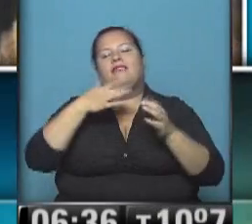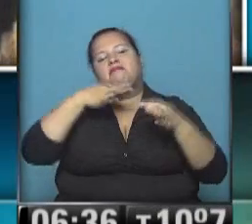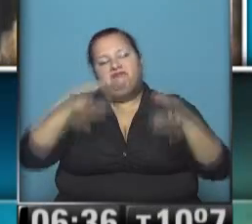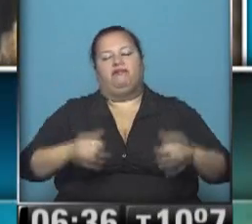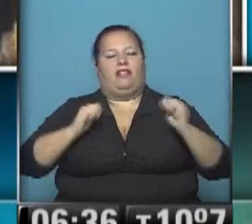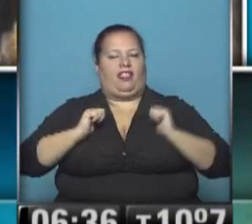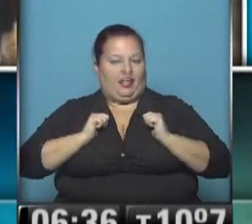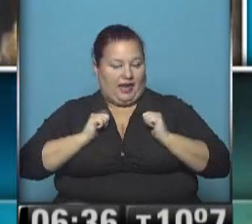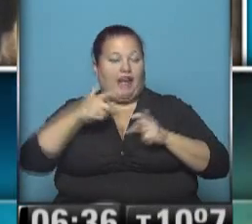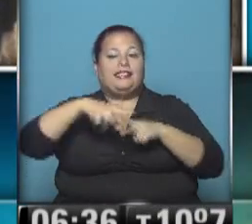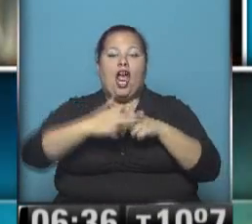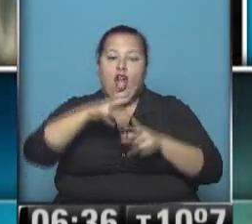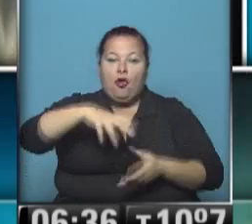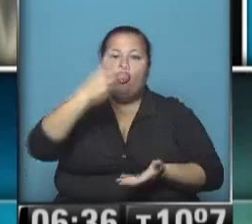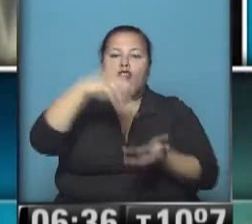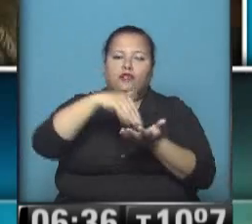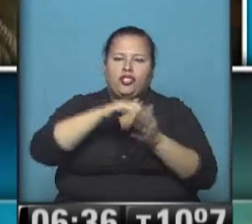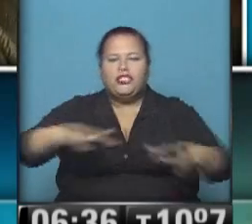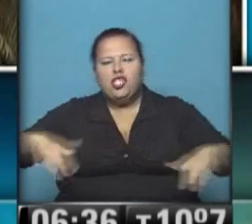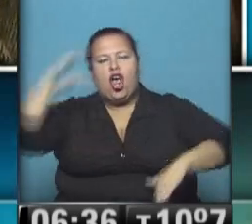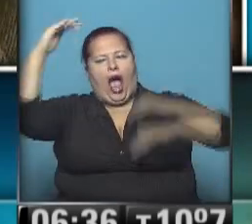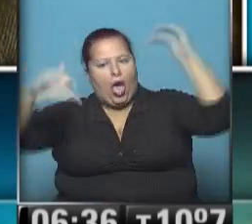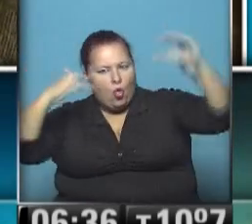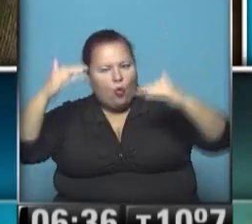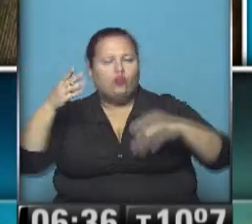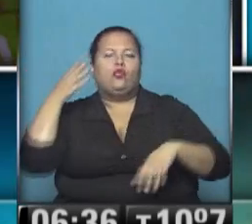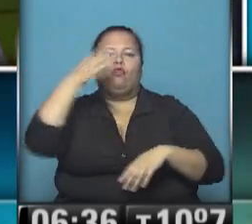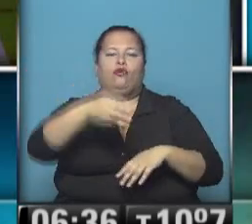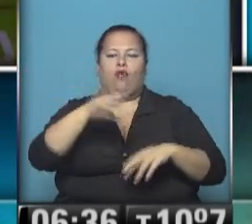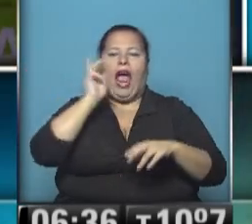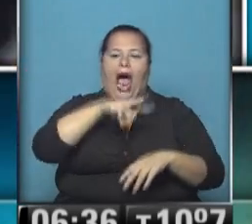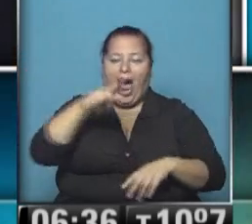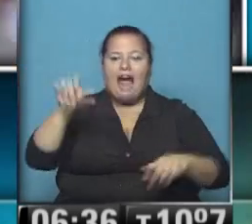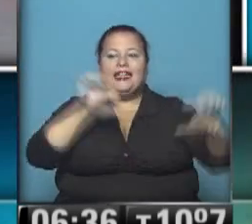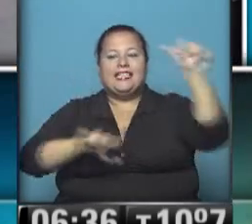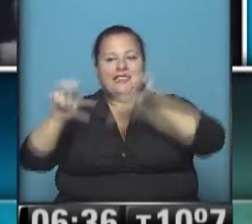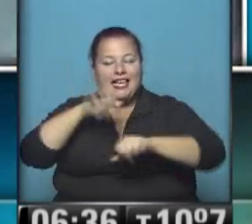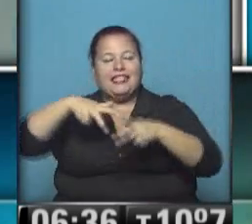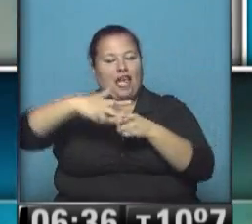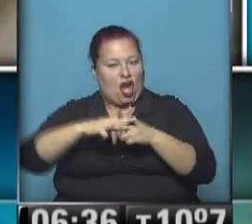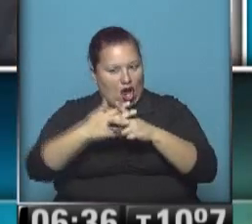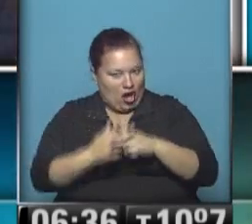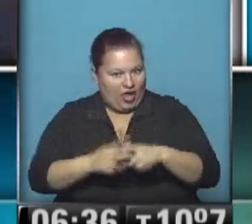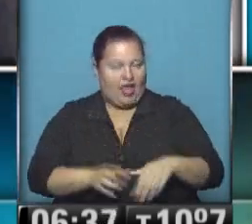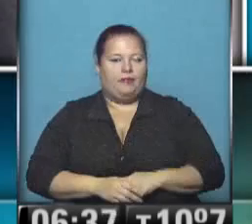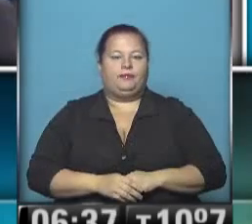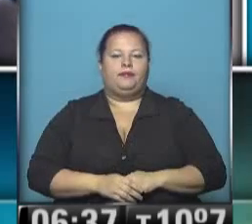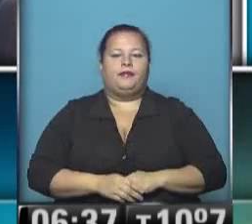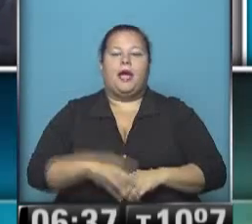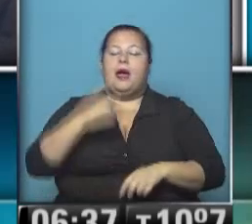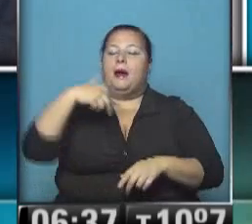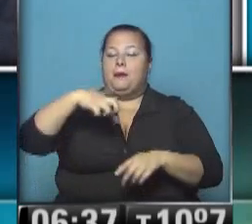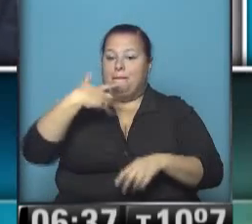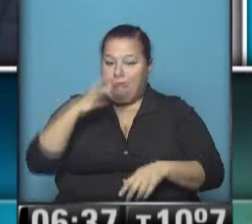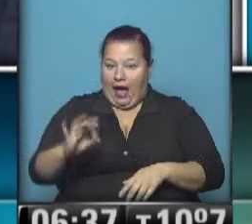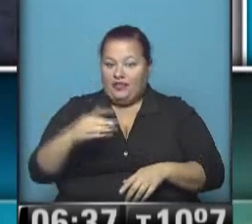en Tecnópolis, 2 millones, entre chicos y grandes disfrutaron del arte, la ciencia y la tecnología primarias,